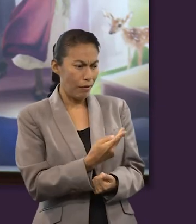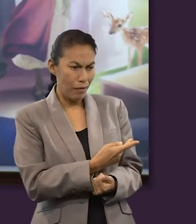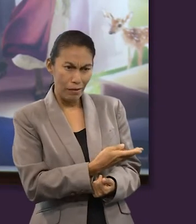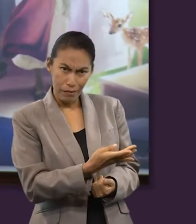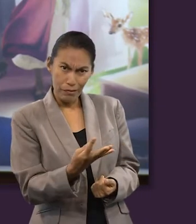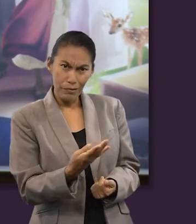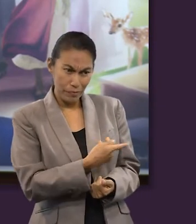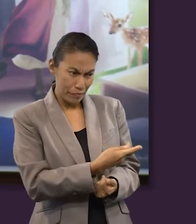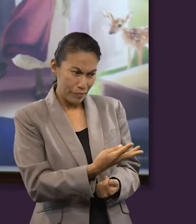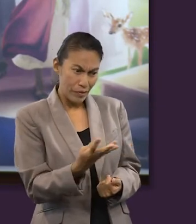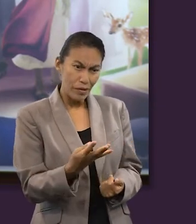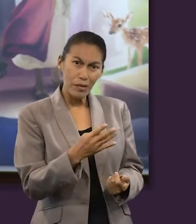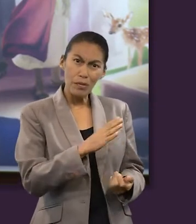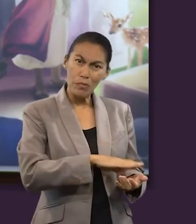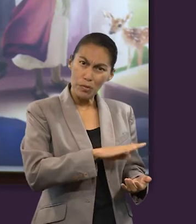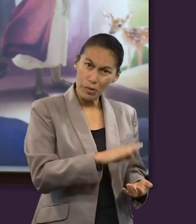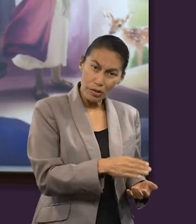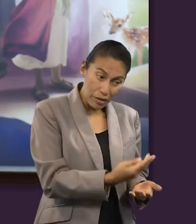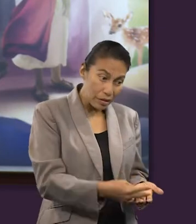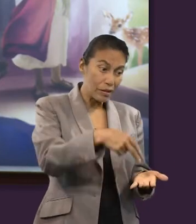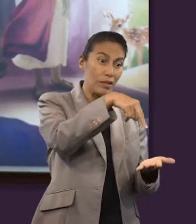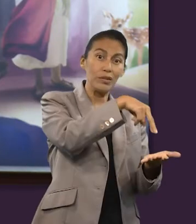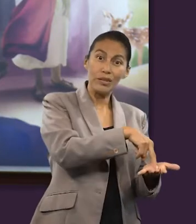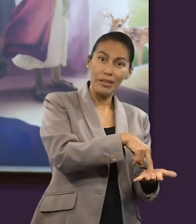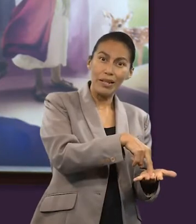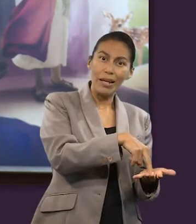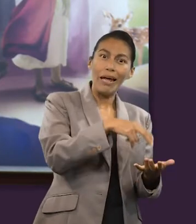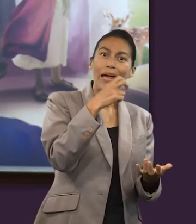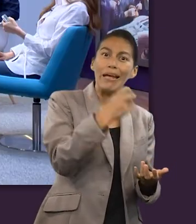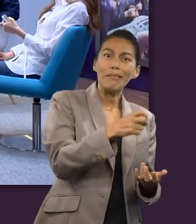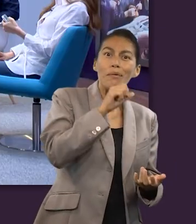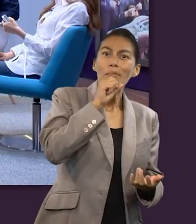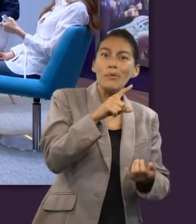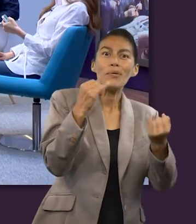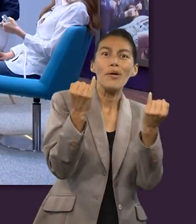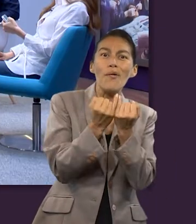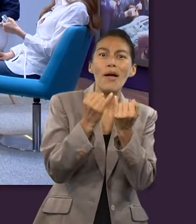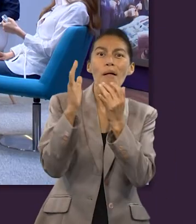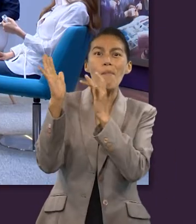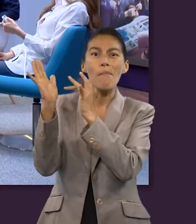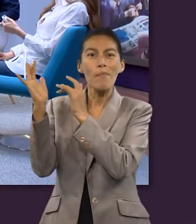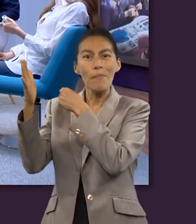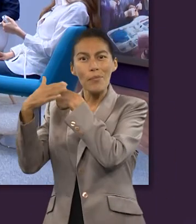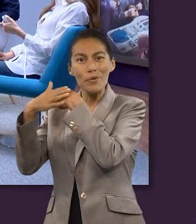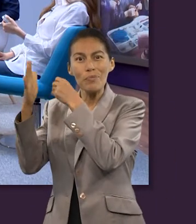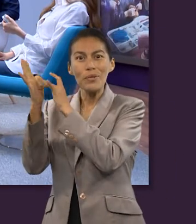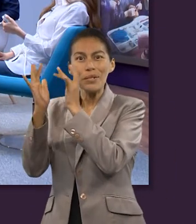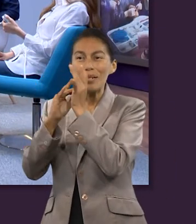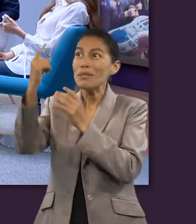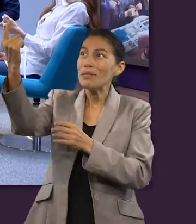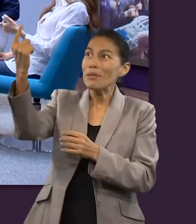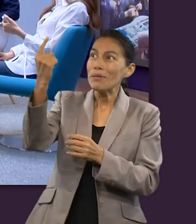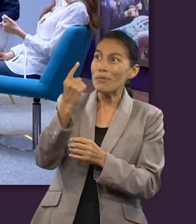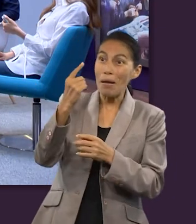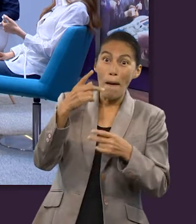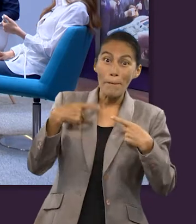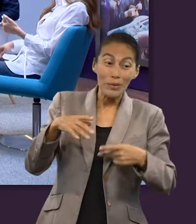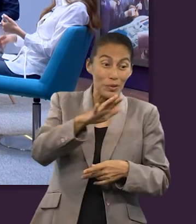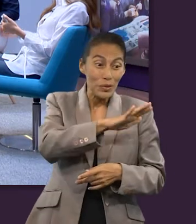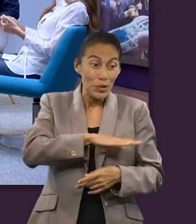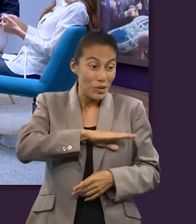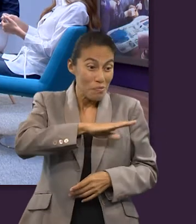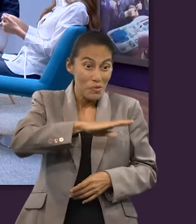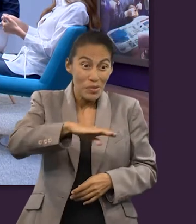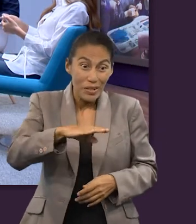una esperanza más para la segunda venida, cuando todos los muertos van a resucitar.